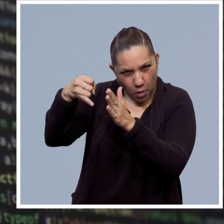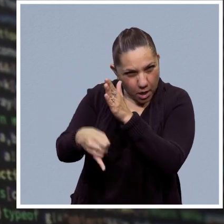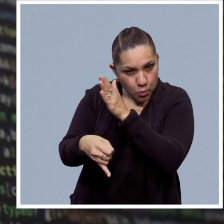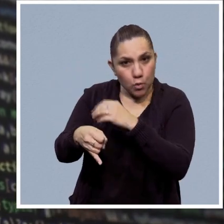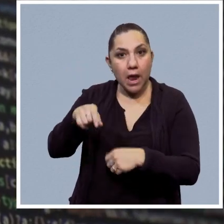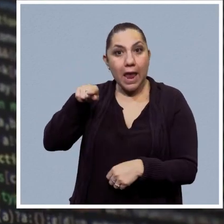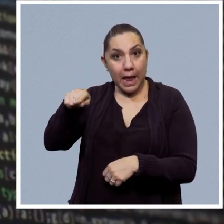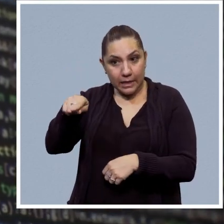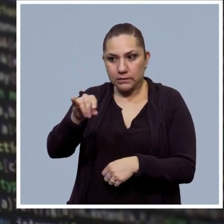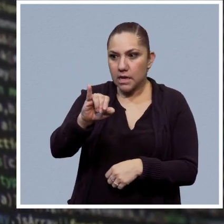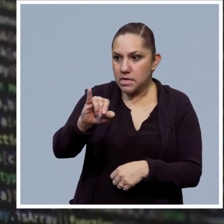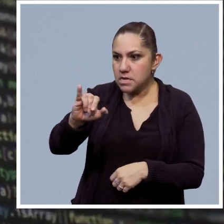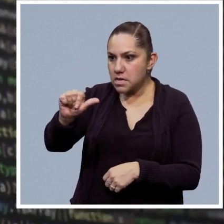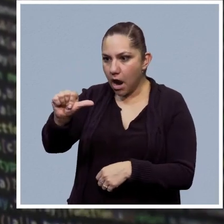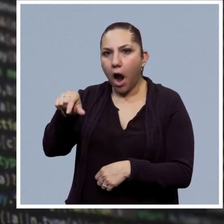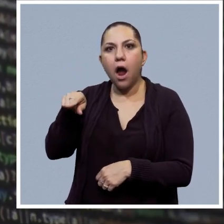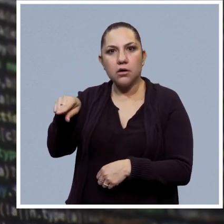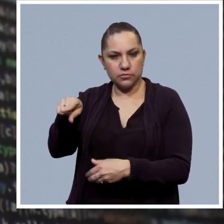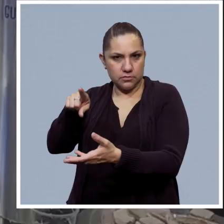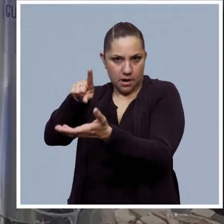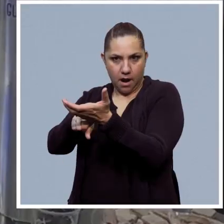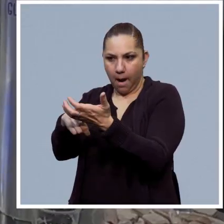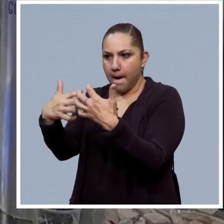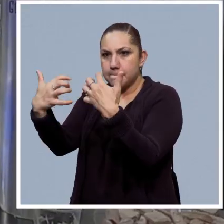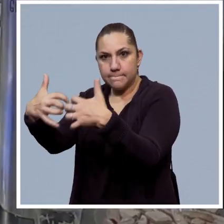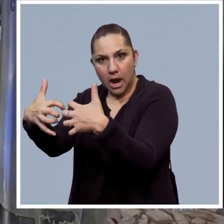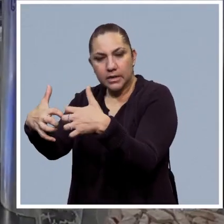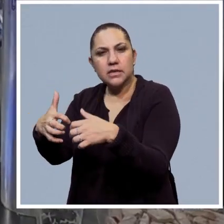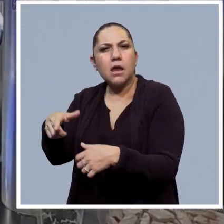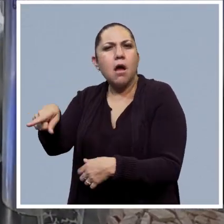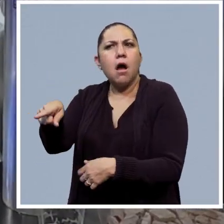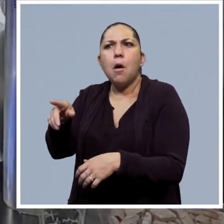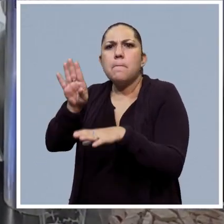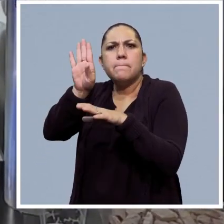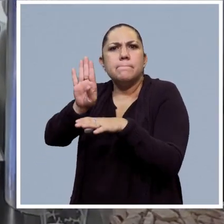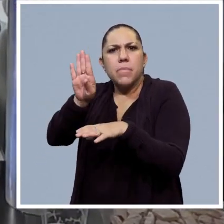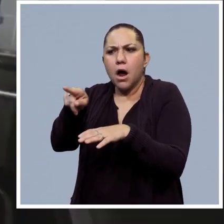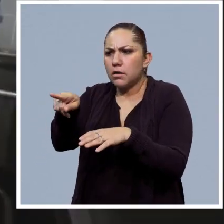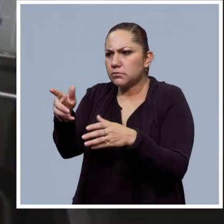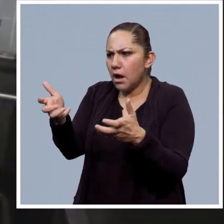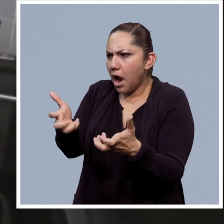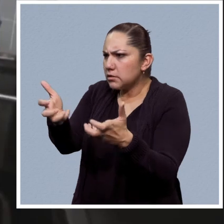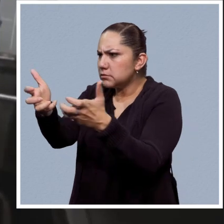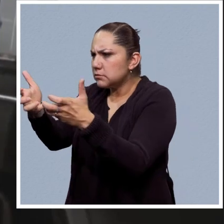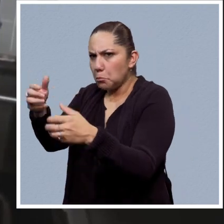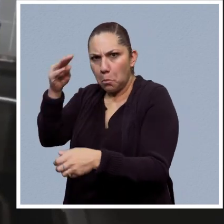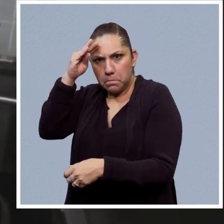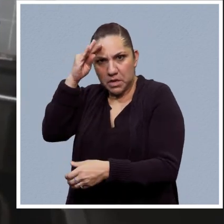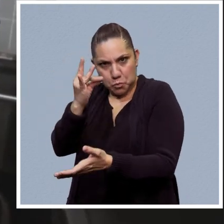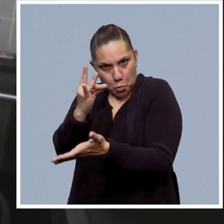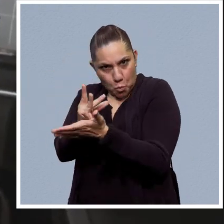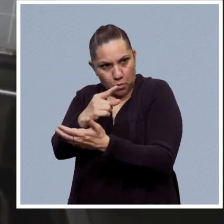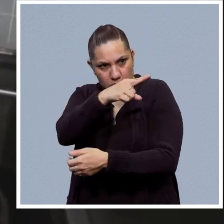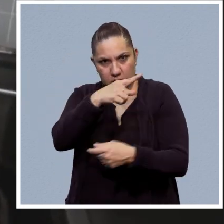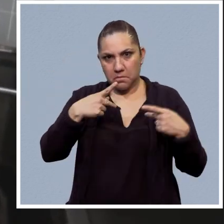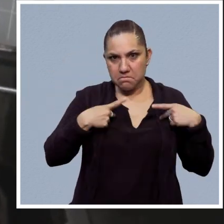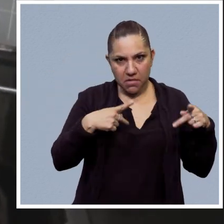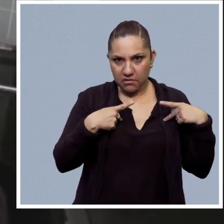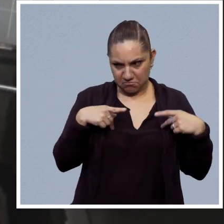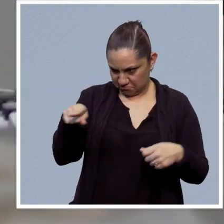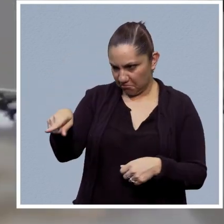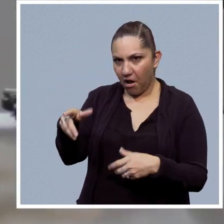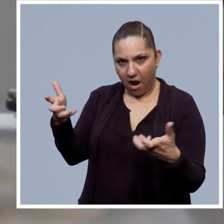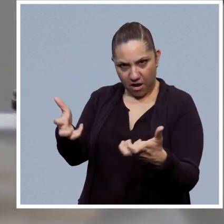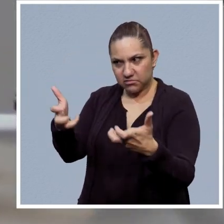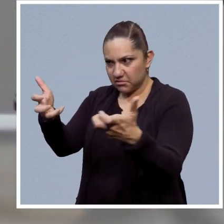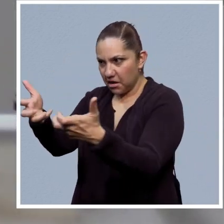informáticos avanzados, la inteligencia artificial se manifiesta cuando las máquinas replican o imitan tareas y procesos que antes